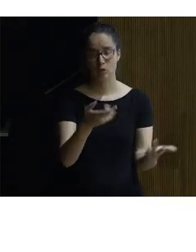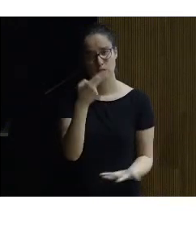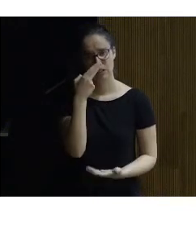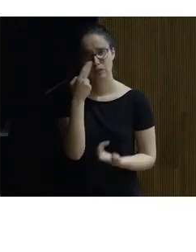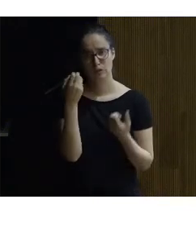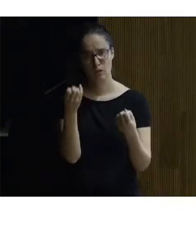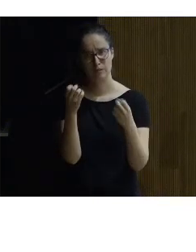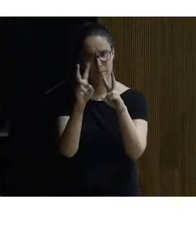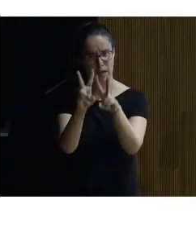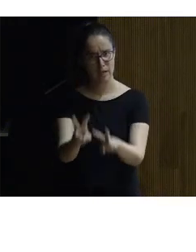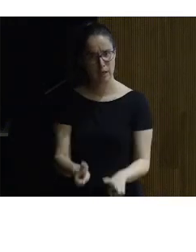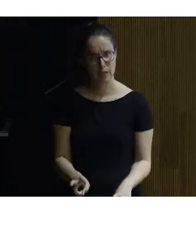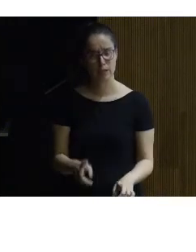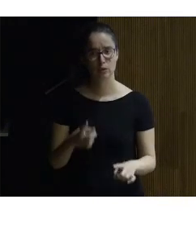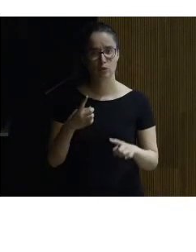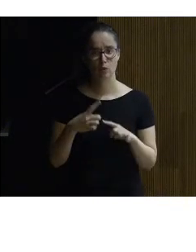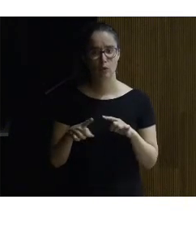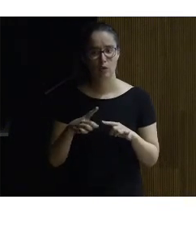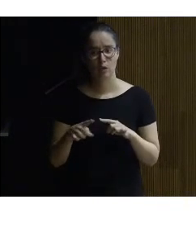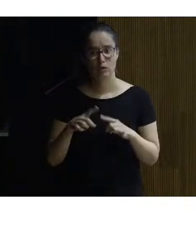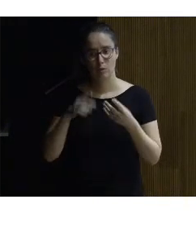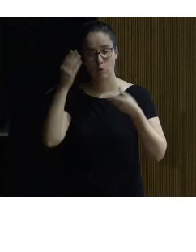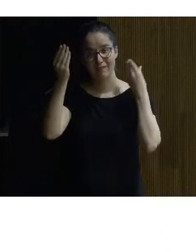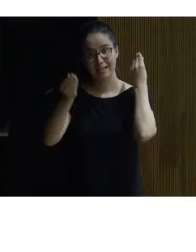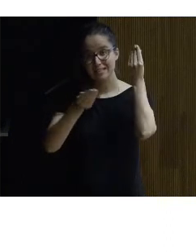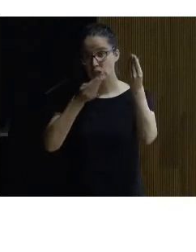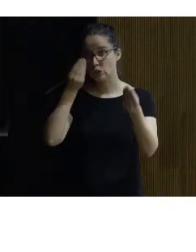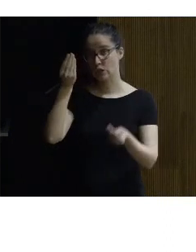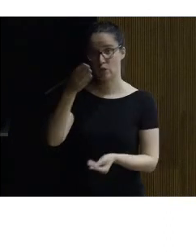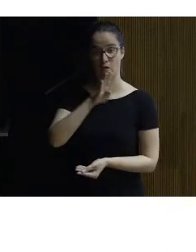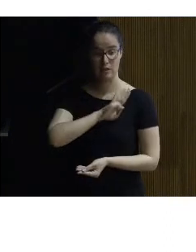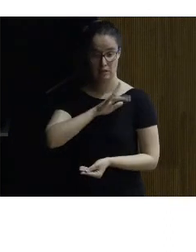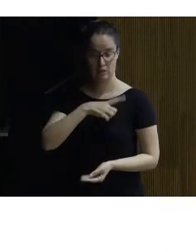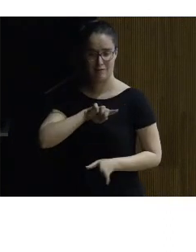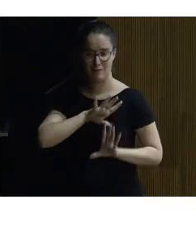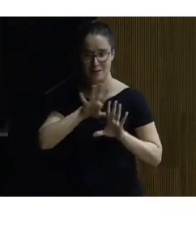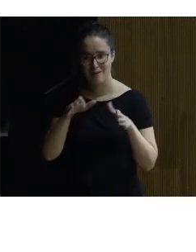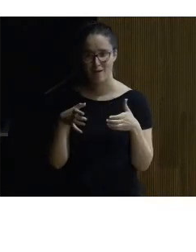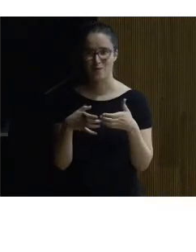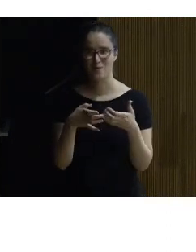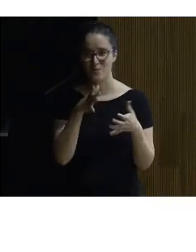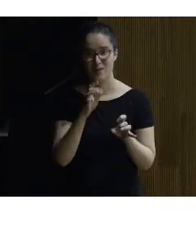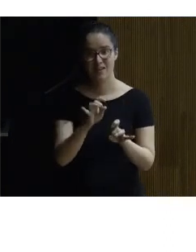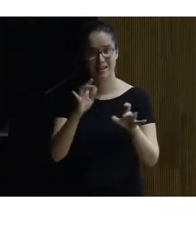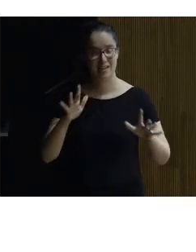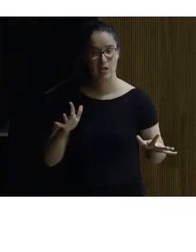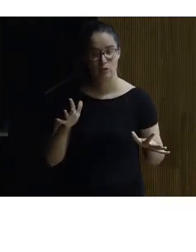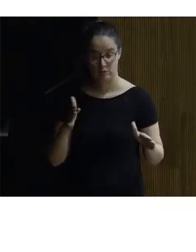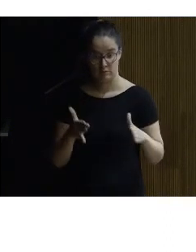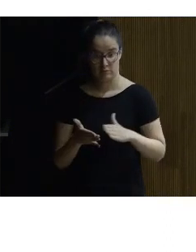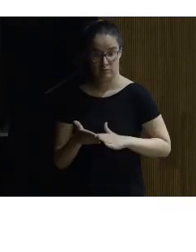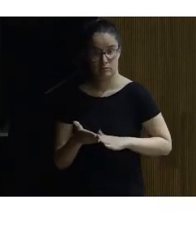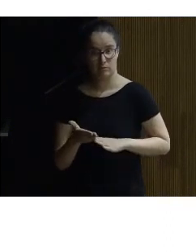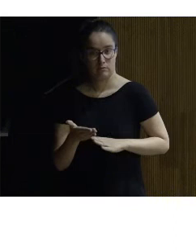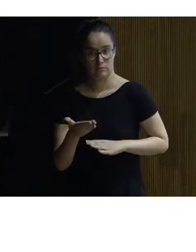interesante de analizar y esto es una cosa que hemos reflexionado mucho en este grupo porque claro la aproximación